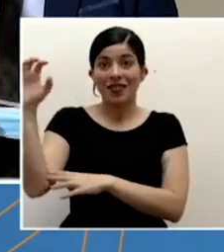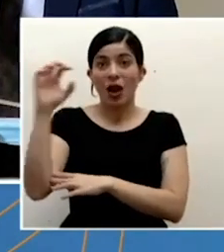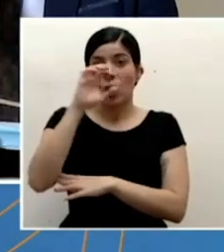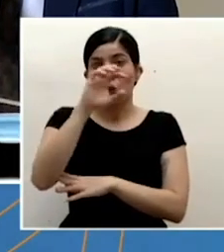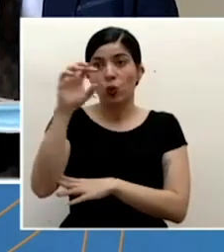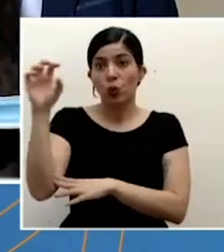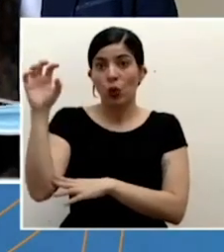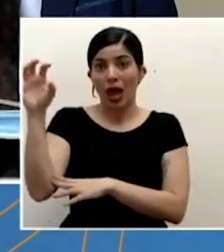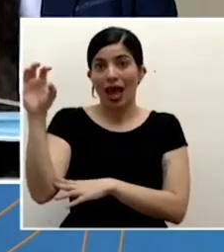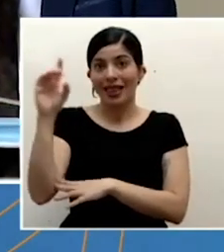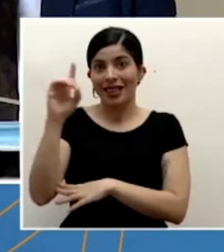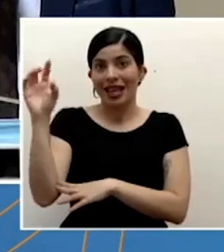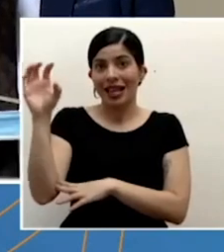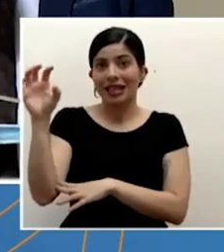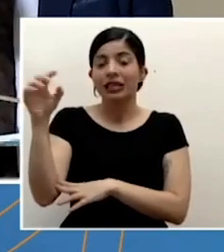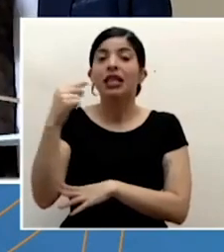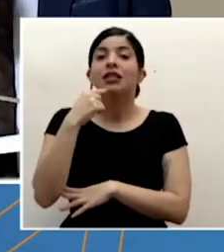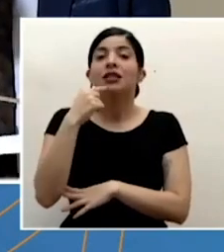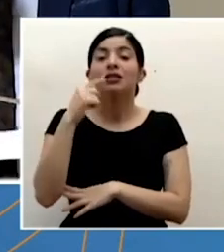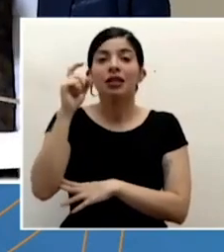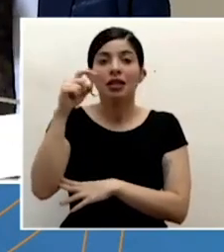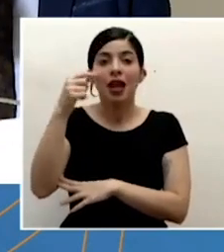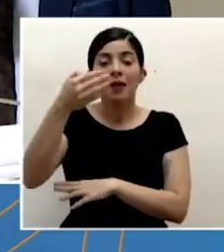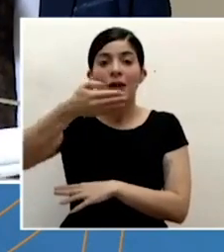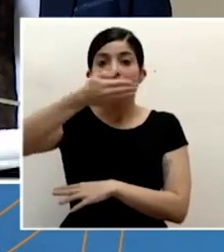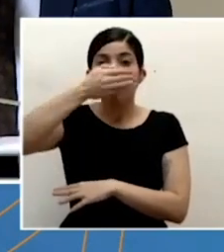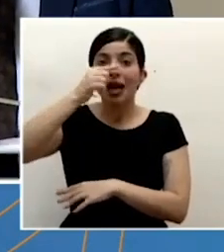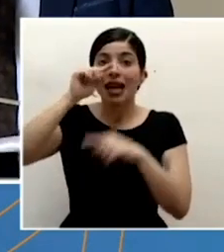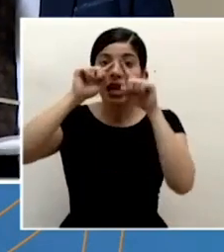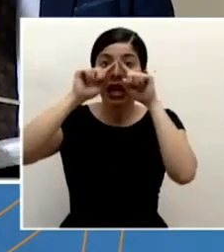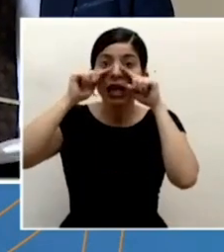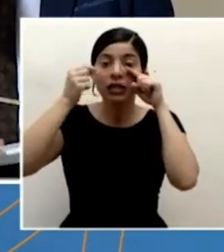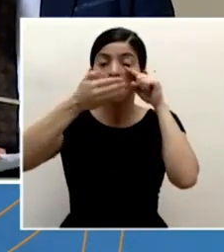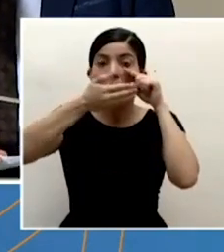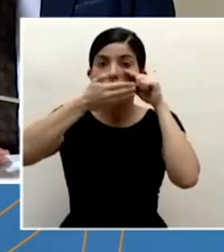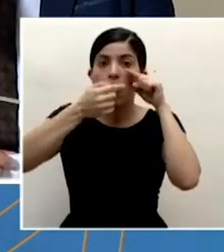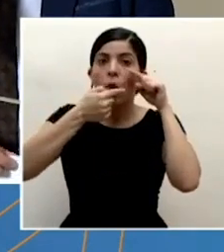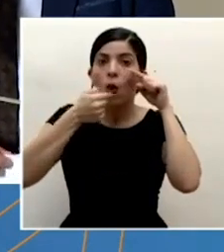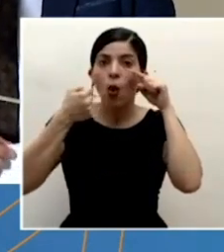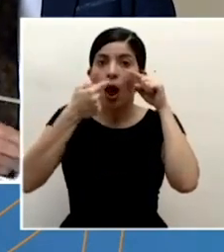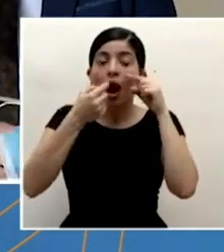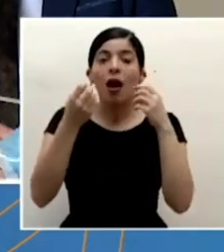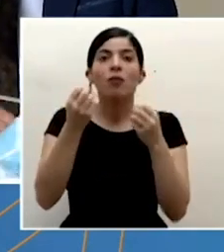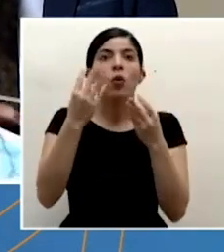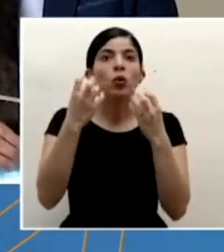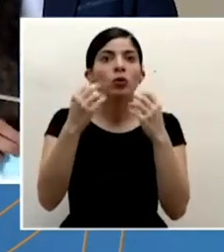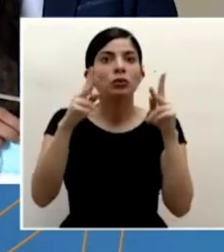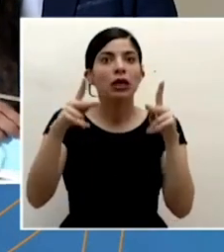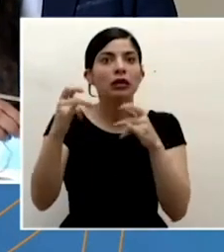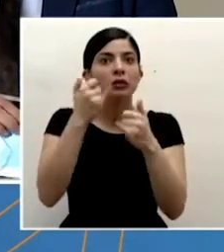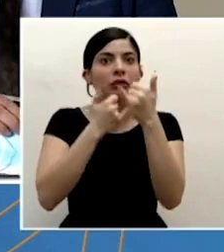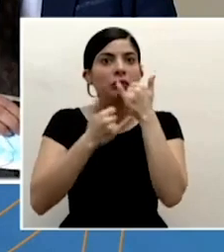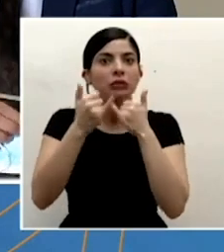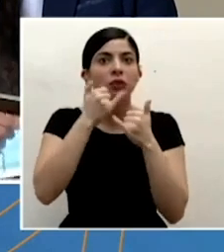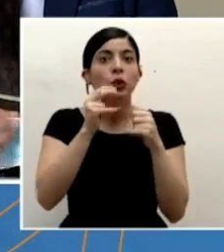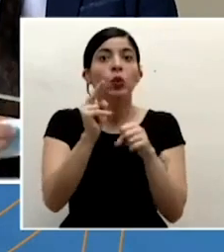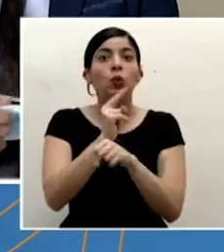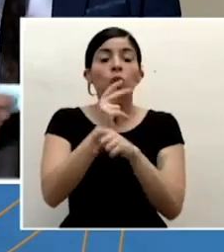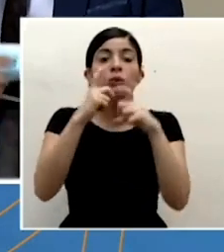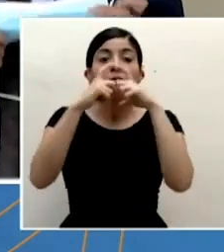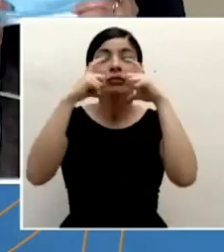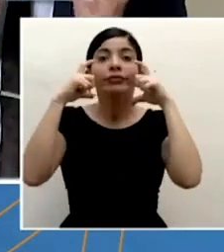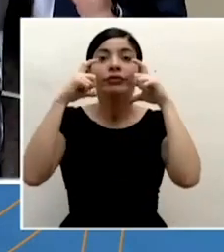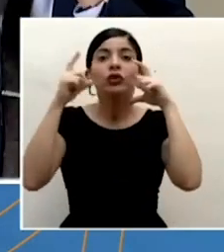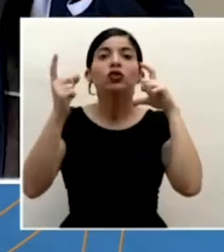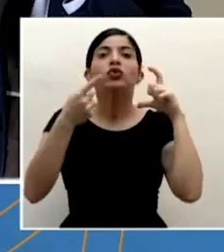cubrir la nariz y la boca uno de los errores más frecuentes es que la gente usa la mascarilla y solamente